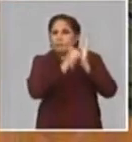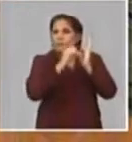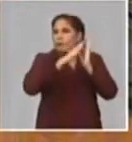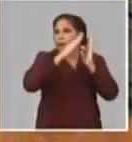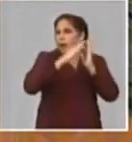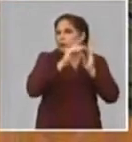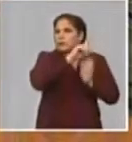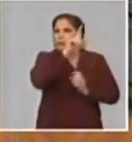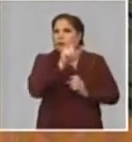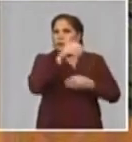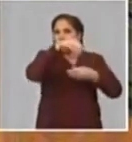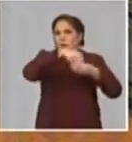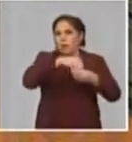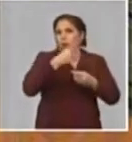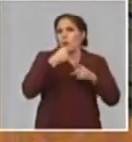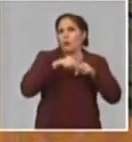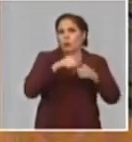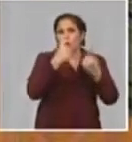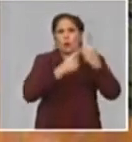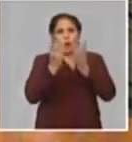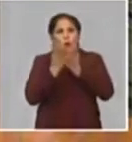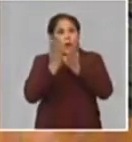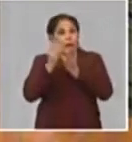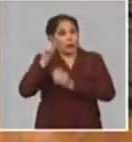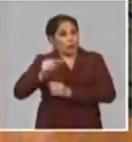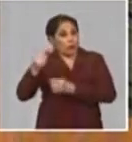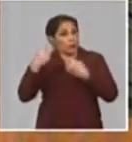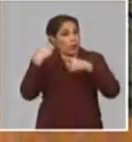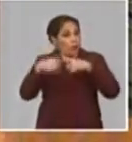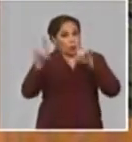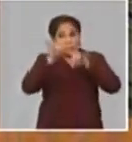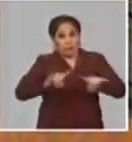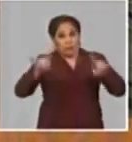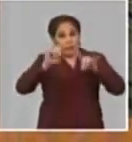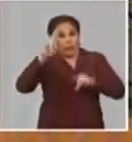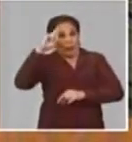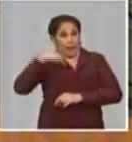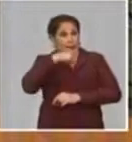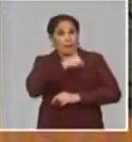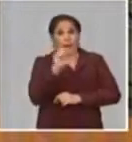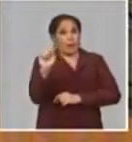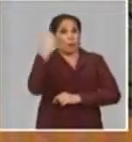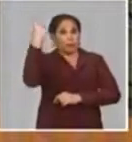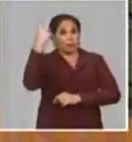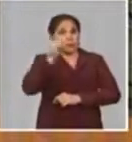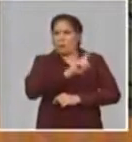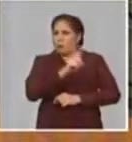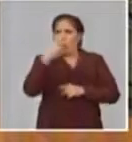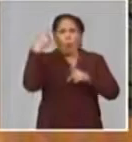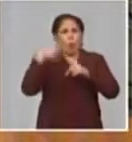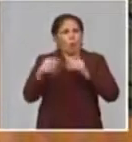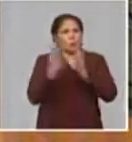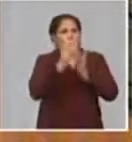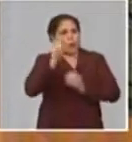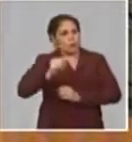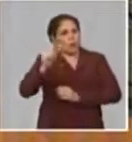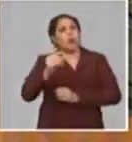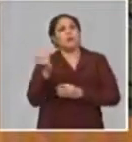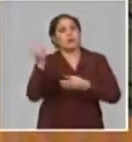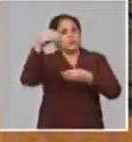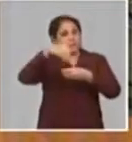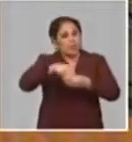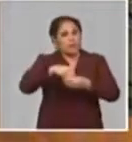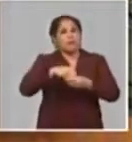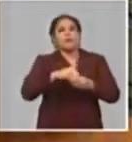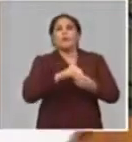acompañadas por estudiantes de otras universidades, no solo los estudiantes de las ciencias médicas, también como un complemento